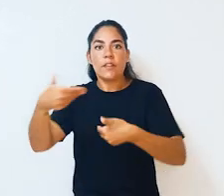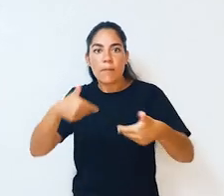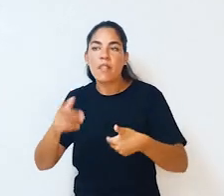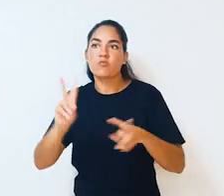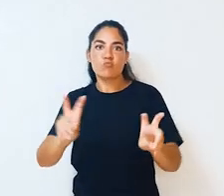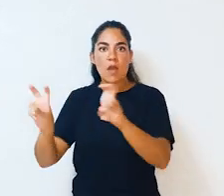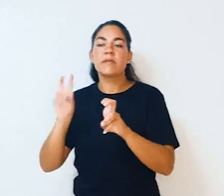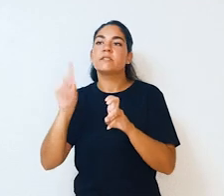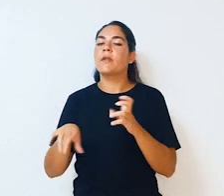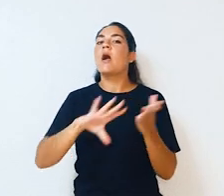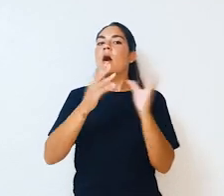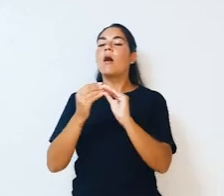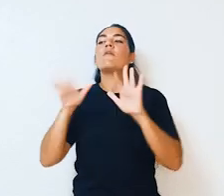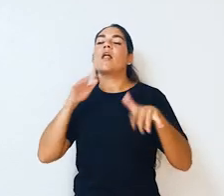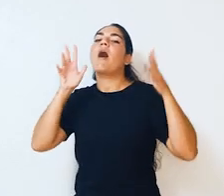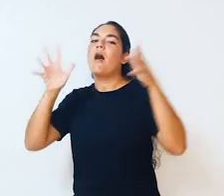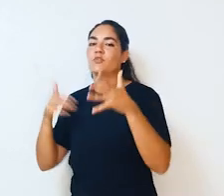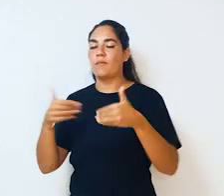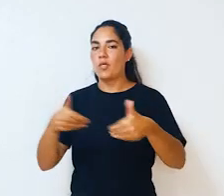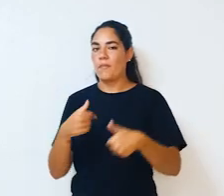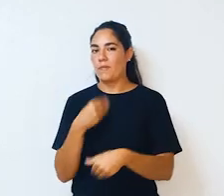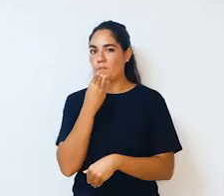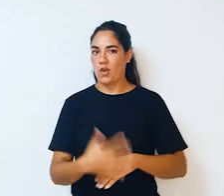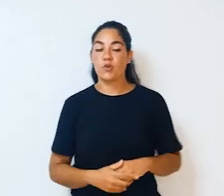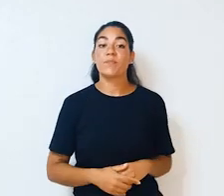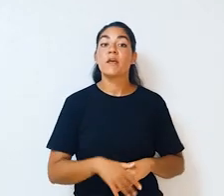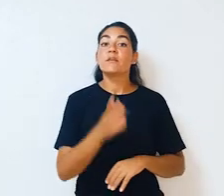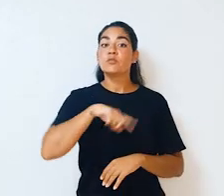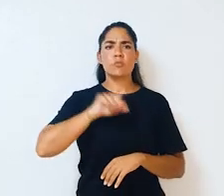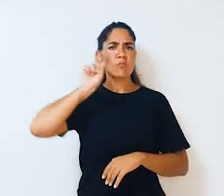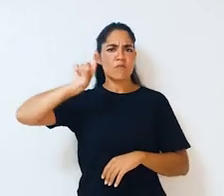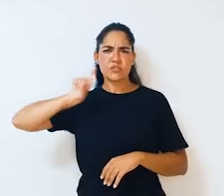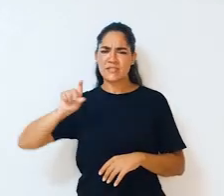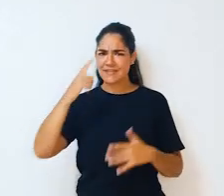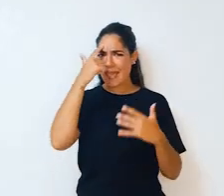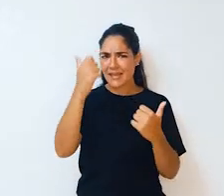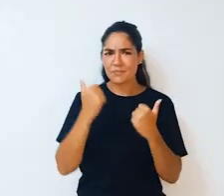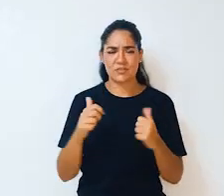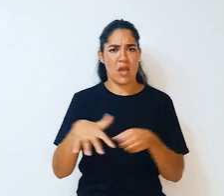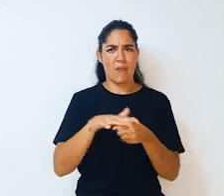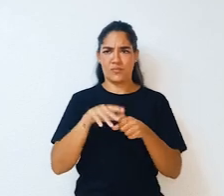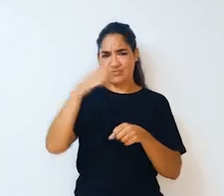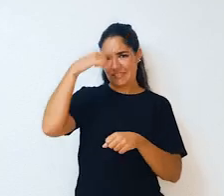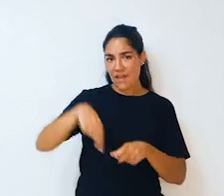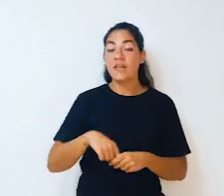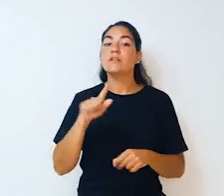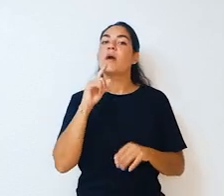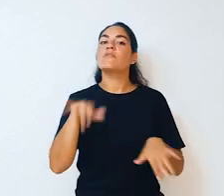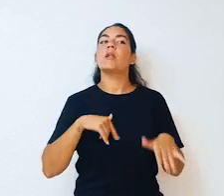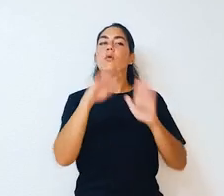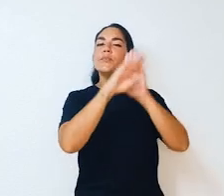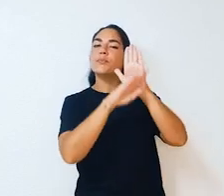que en materia laboral se producen, así como el asesoramiento adecuado a las demandas en la materia. Nuestros profesores expertos en la materia